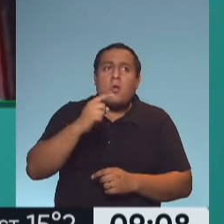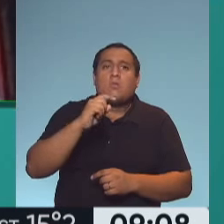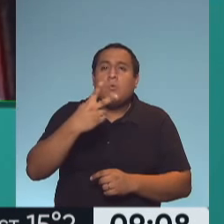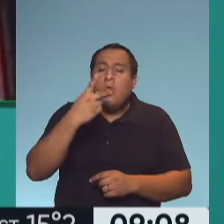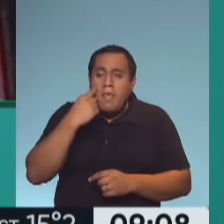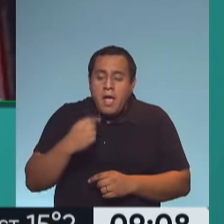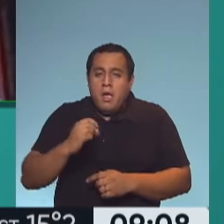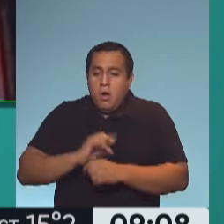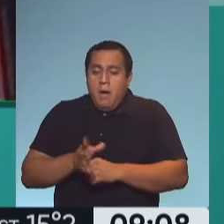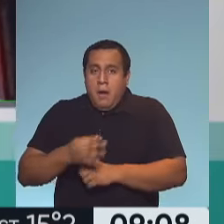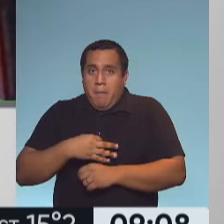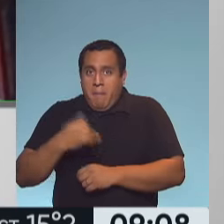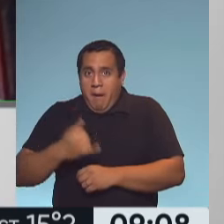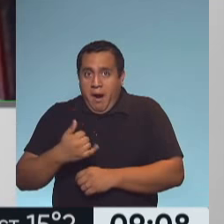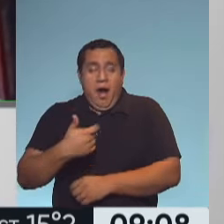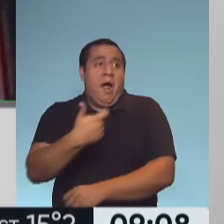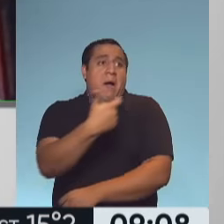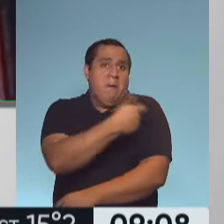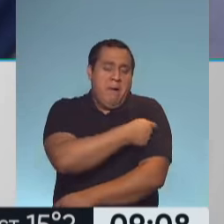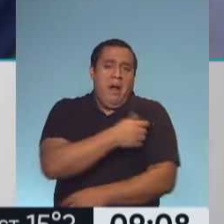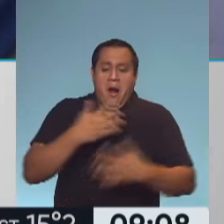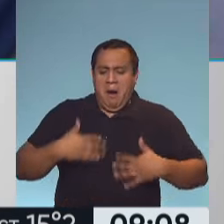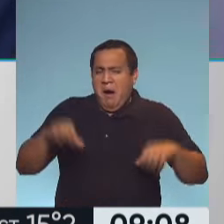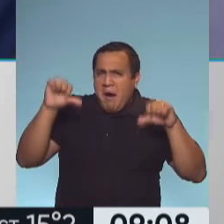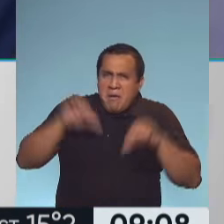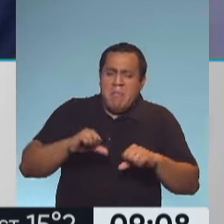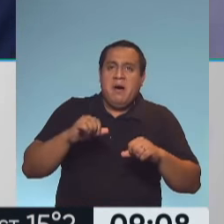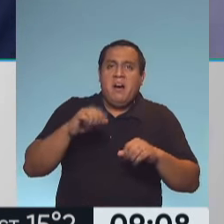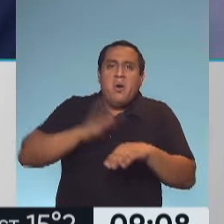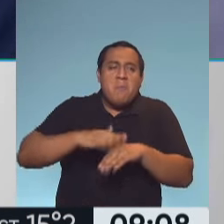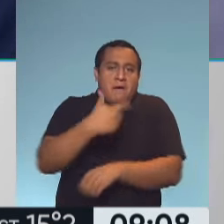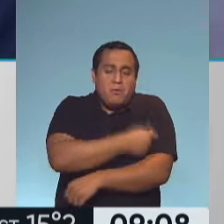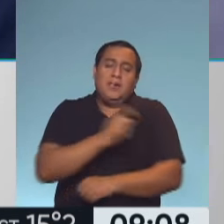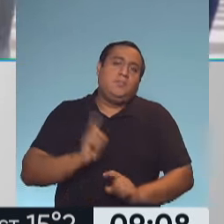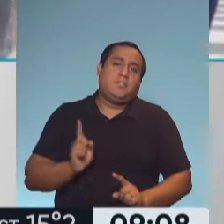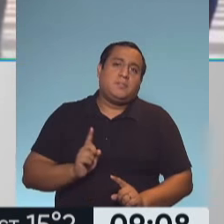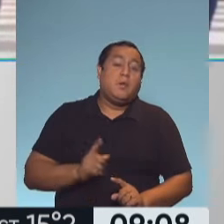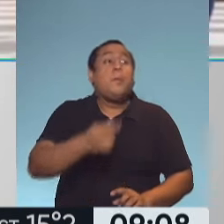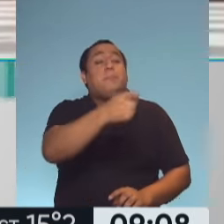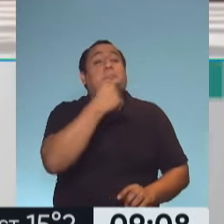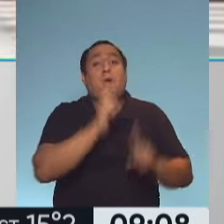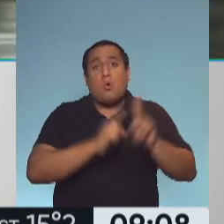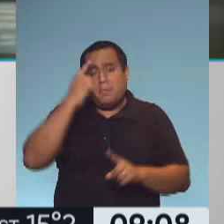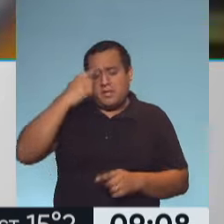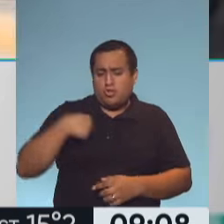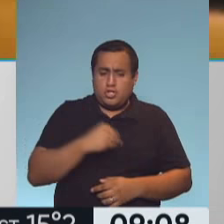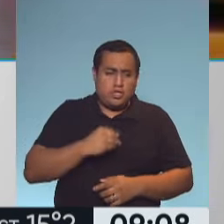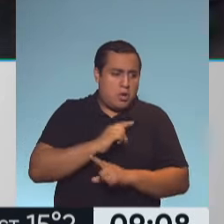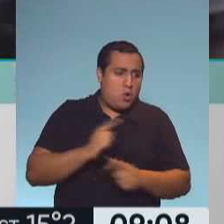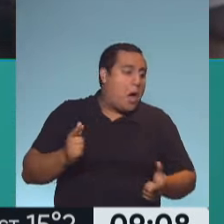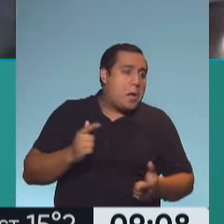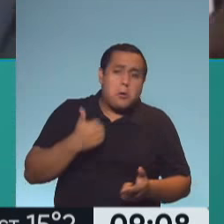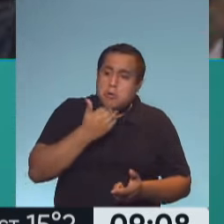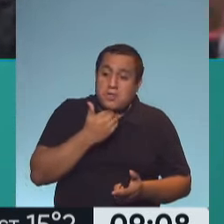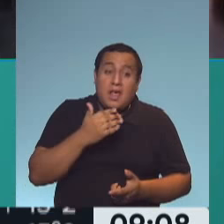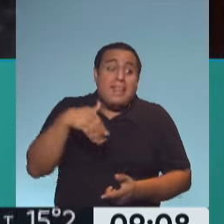COVID y que se han vacunado y no definitivamente. eso que es muy importante, ¿por qué? Porque uno dice, mirá si soy asintomático o asintomática y no lo